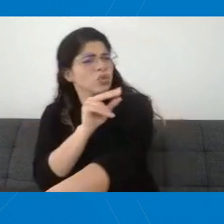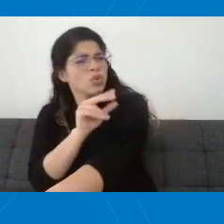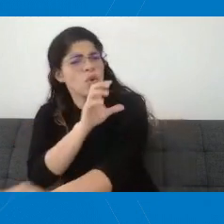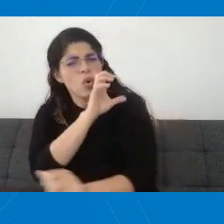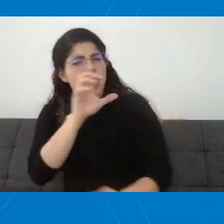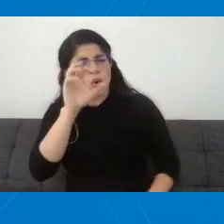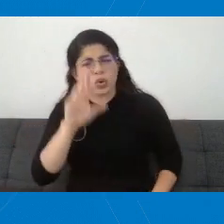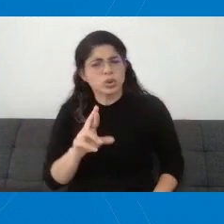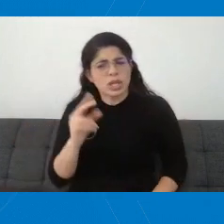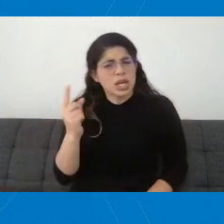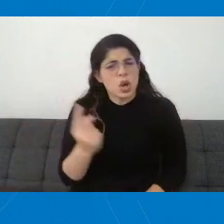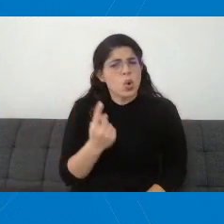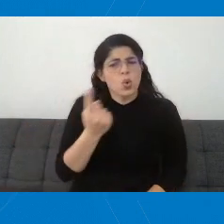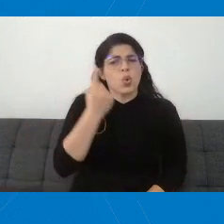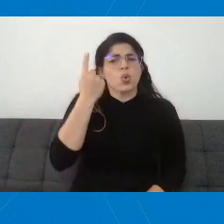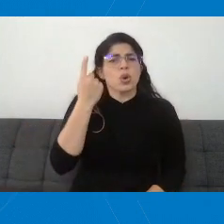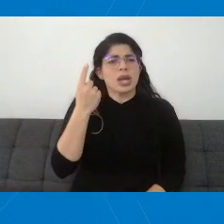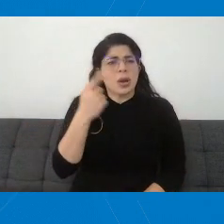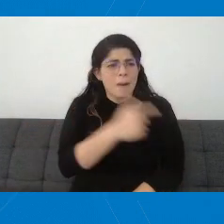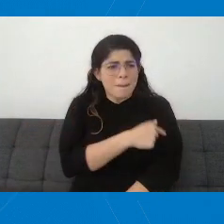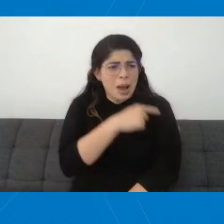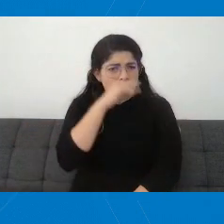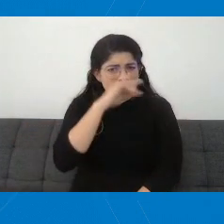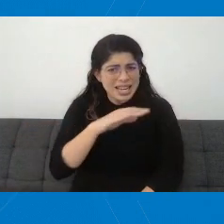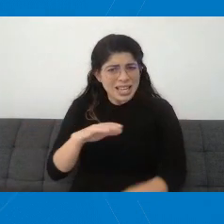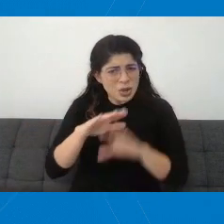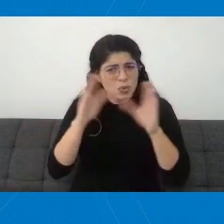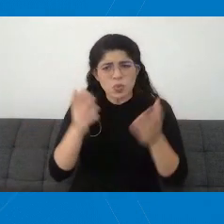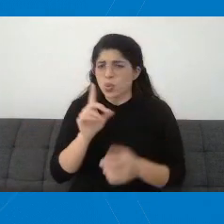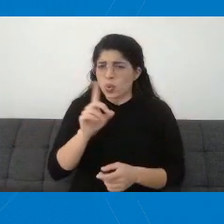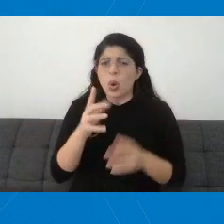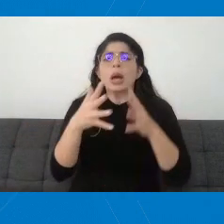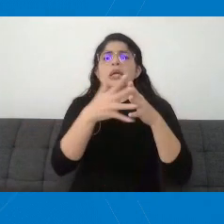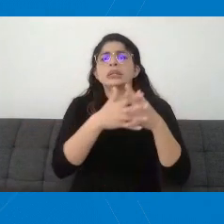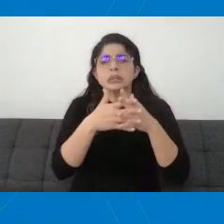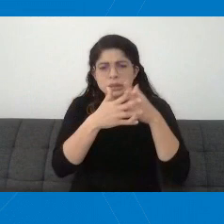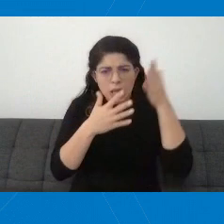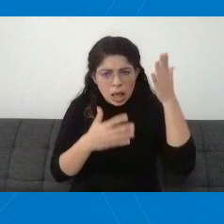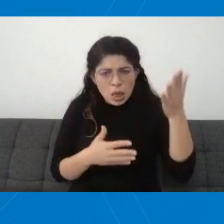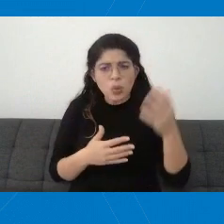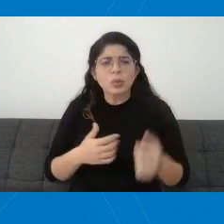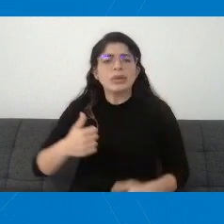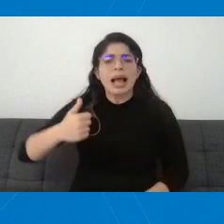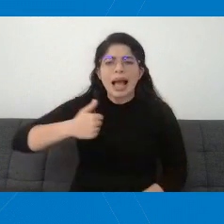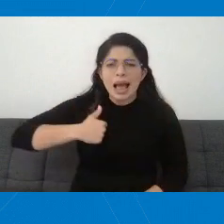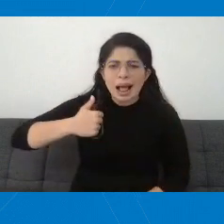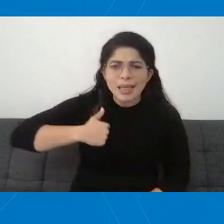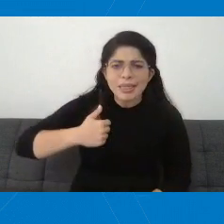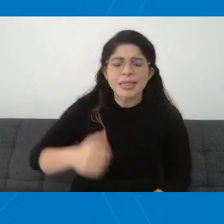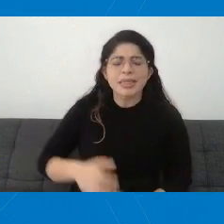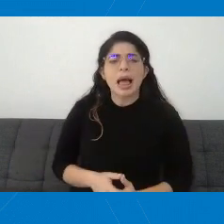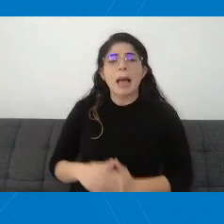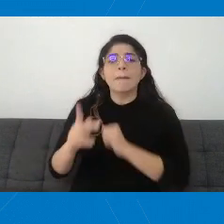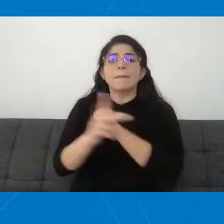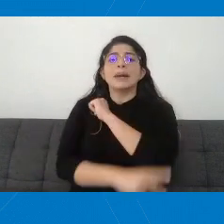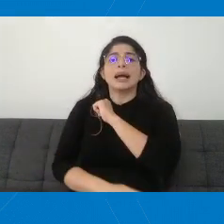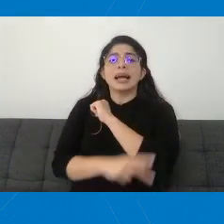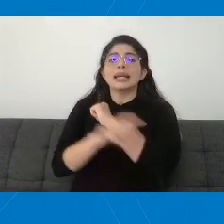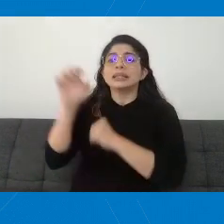no es el único país vacunando niños en los Estados Unidos, en Canadá, en los países